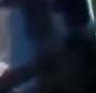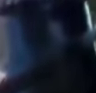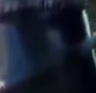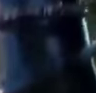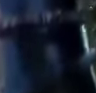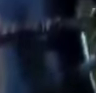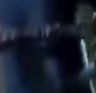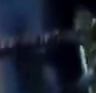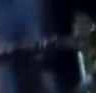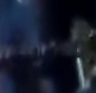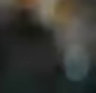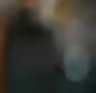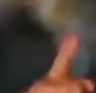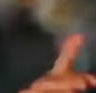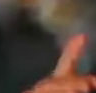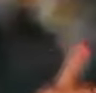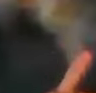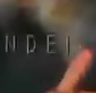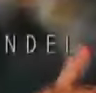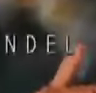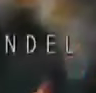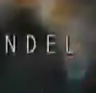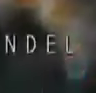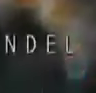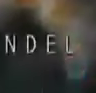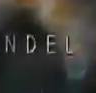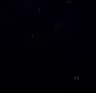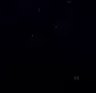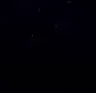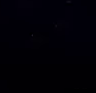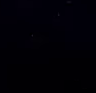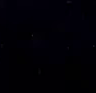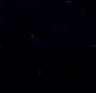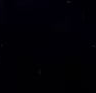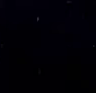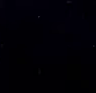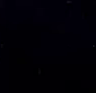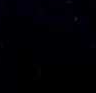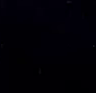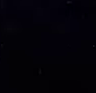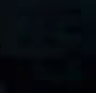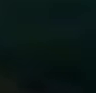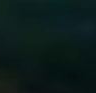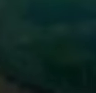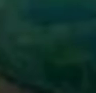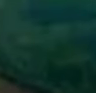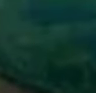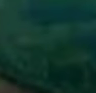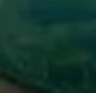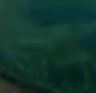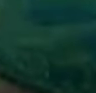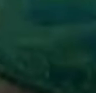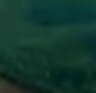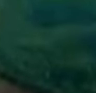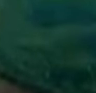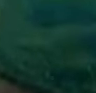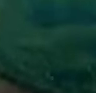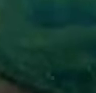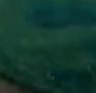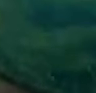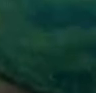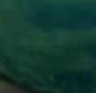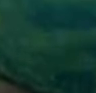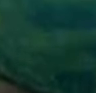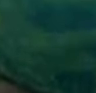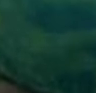soberana sobre mi Venezuela se alinean las estrellas que con su luz